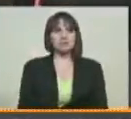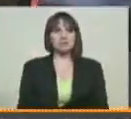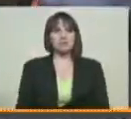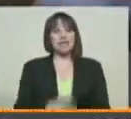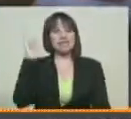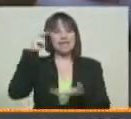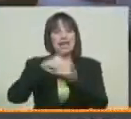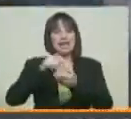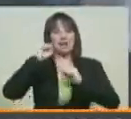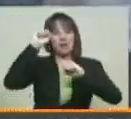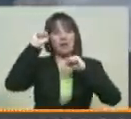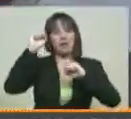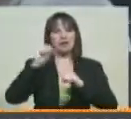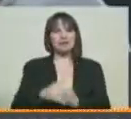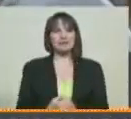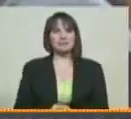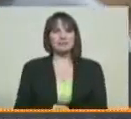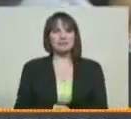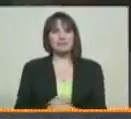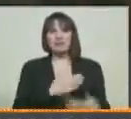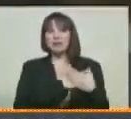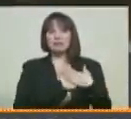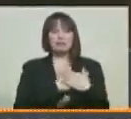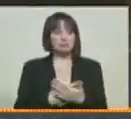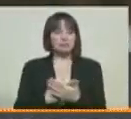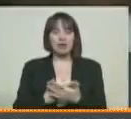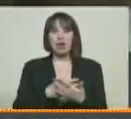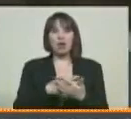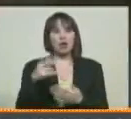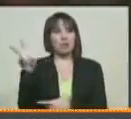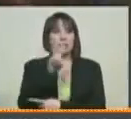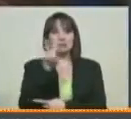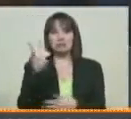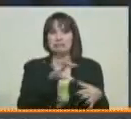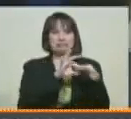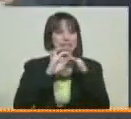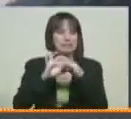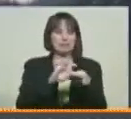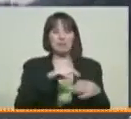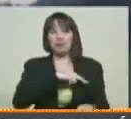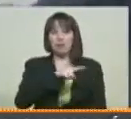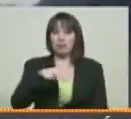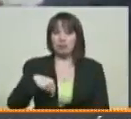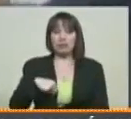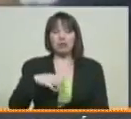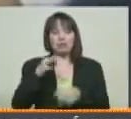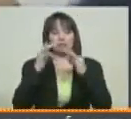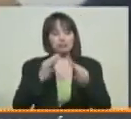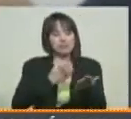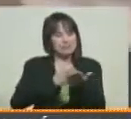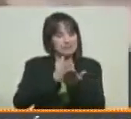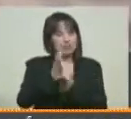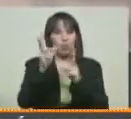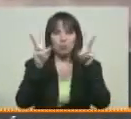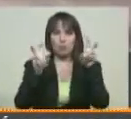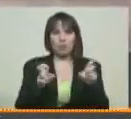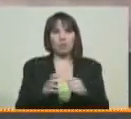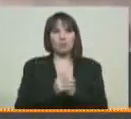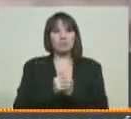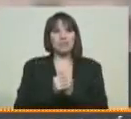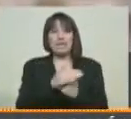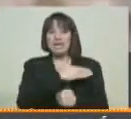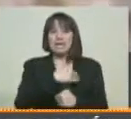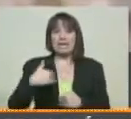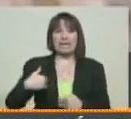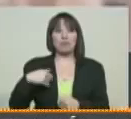¡Llegamos! La solidaridad de los venezolanos y el arraigo por lo nuestro marcan su nuevo camino. Queremos a nuestro país porque estando